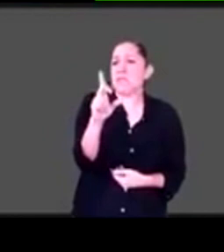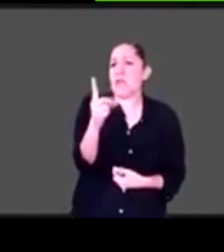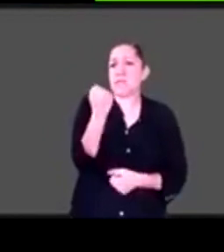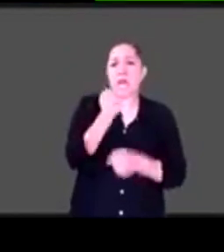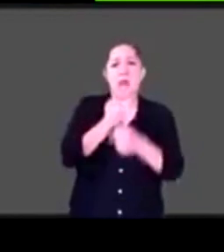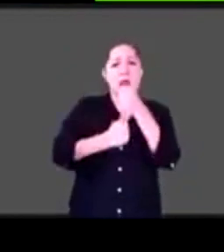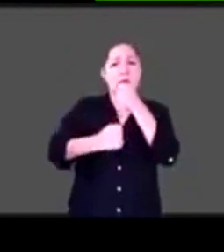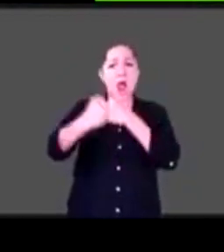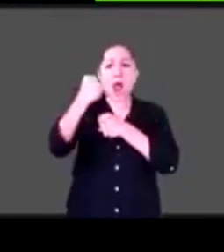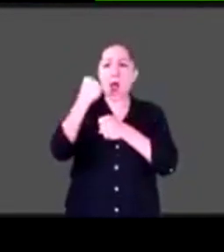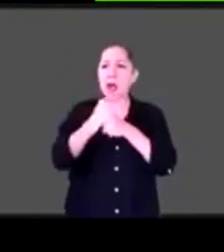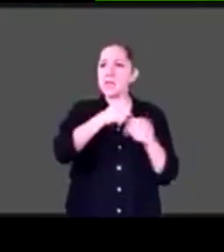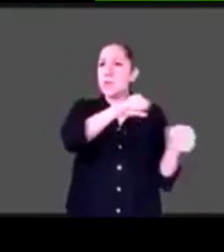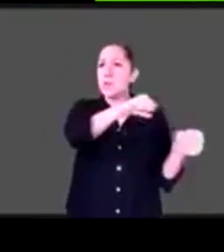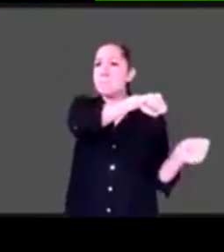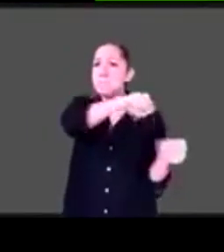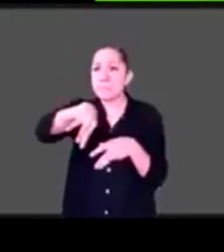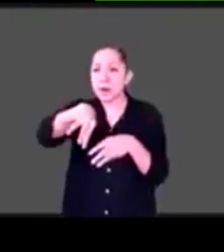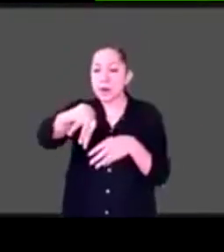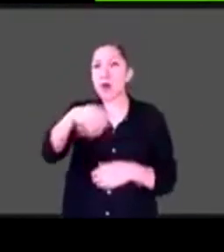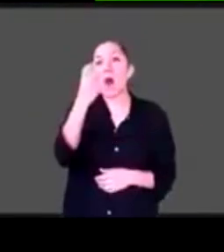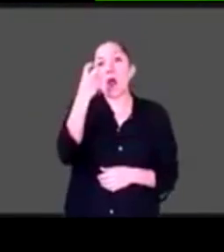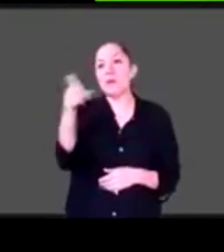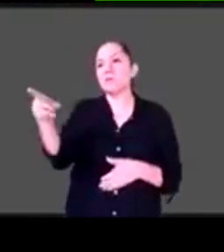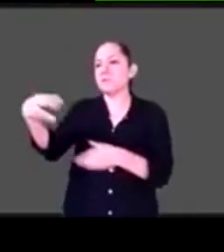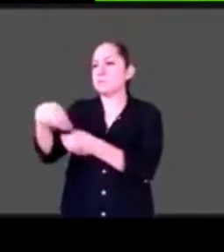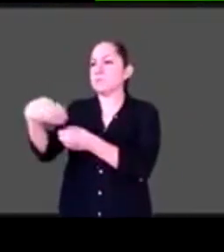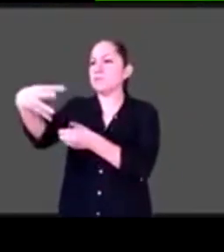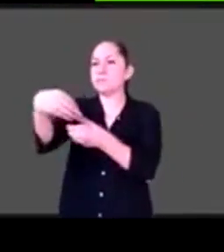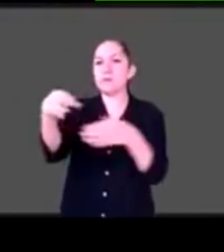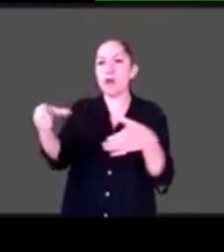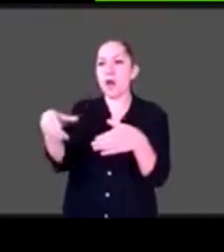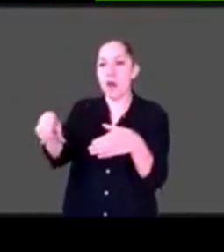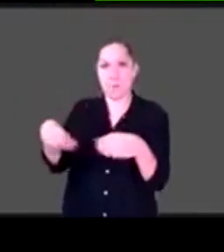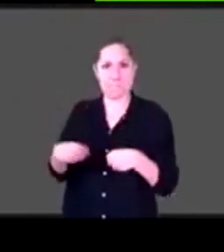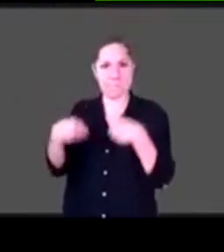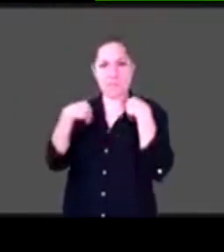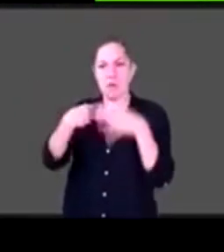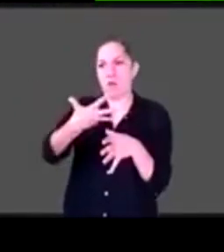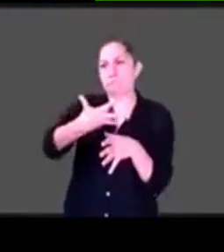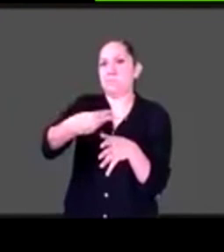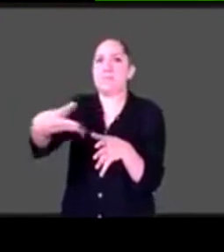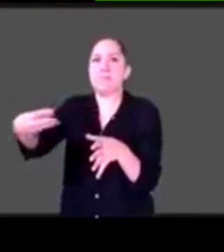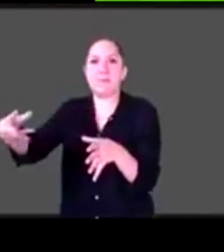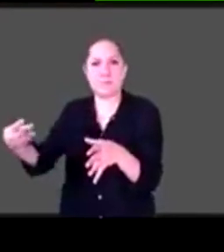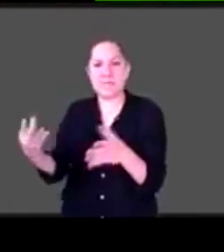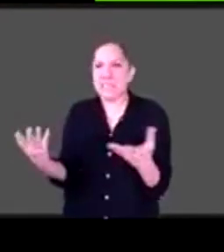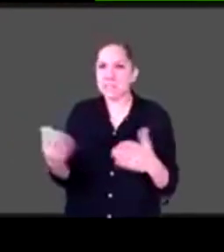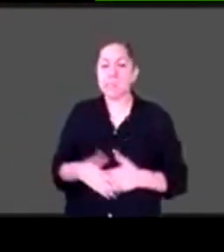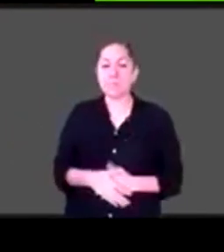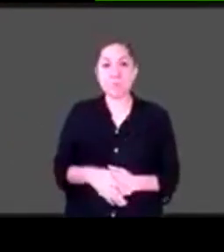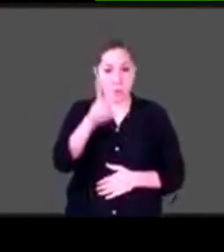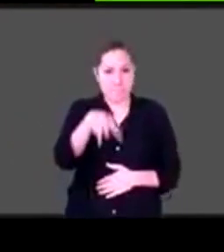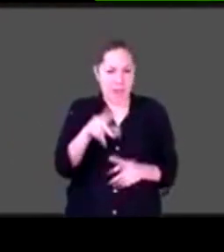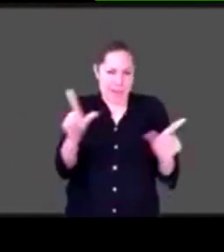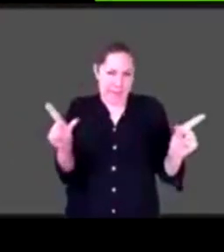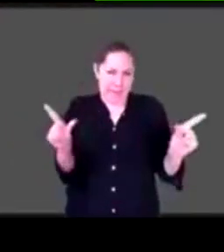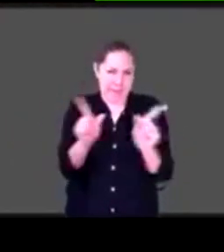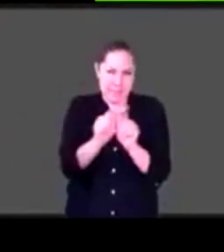Y nos preocupa mucho esta situación. Entonces, resumiendo, yo me siento como malabarista o